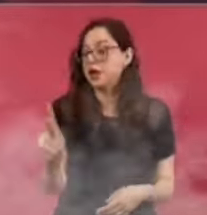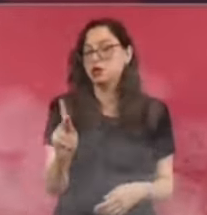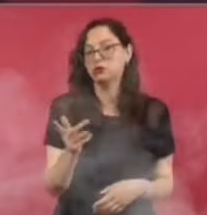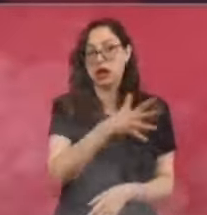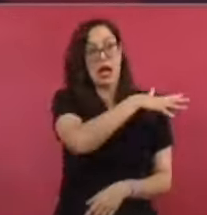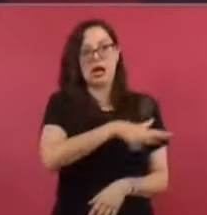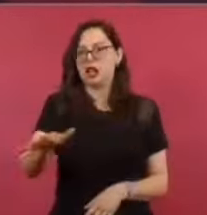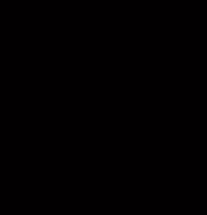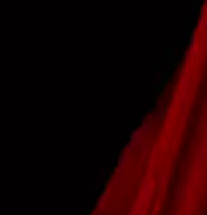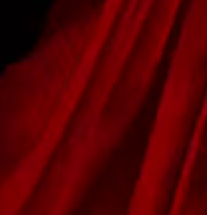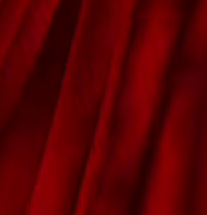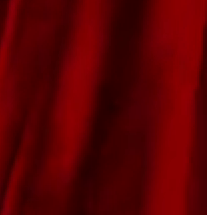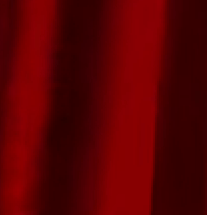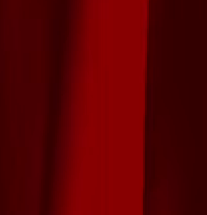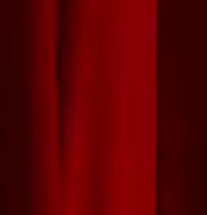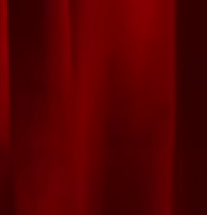no es la regla. Gracias. Gracias. Gracias. Gracias. Gracias.